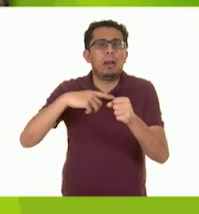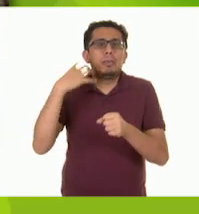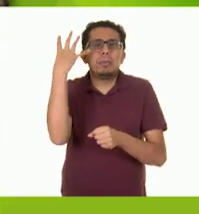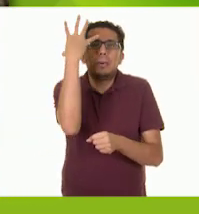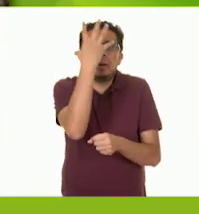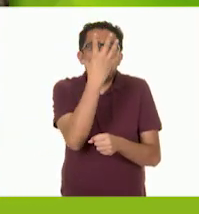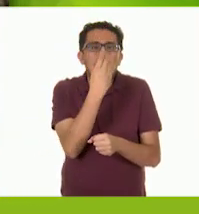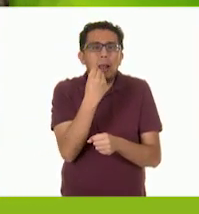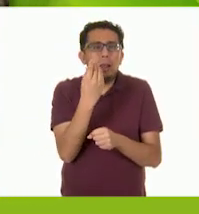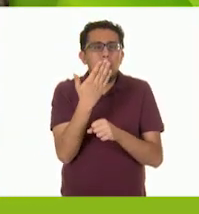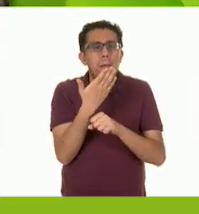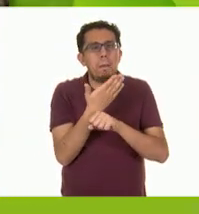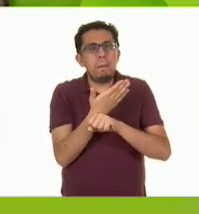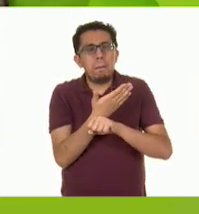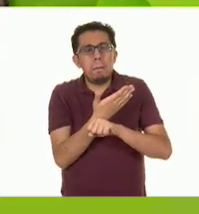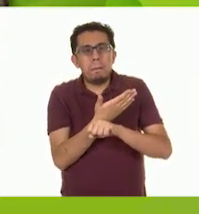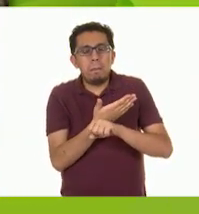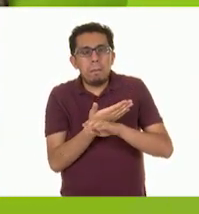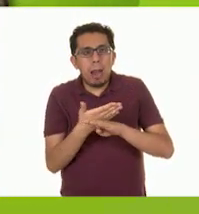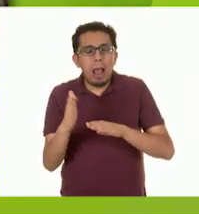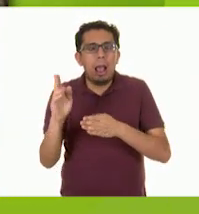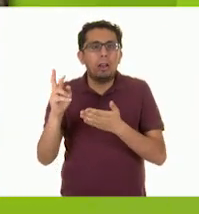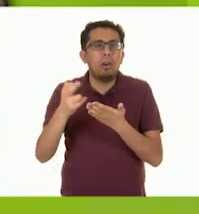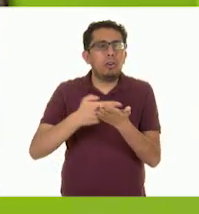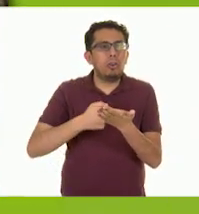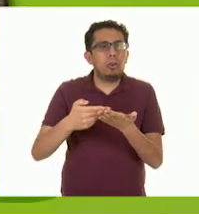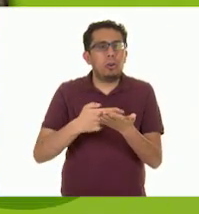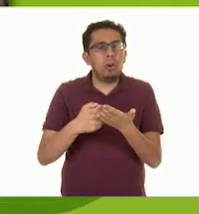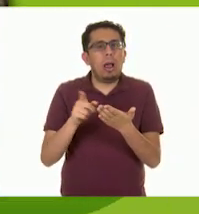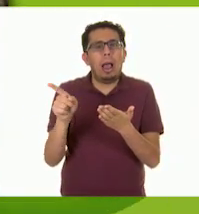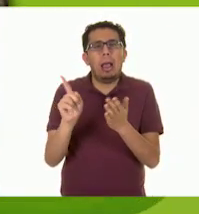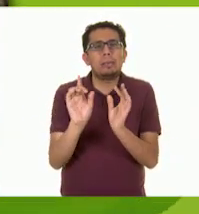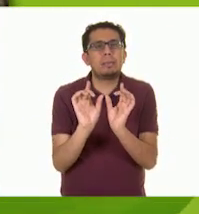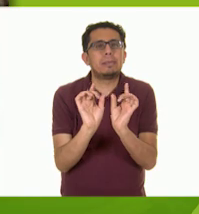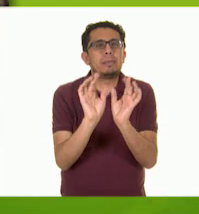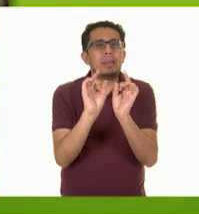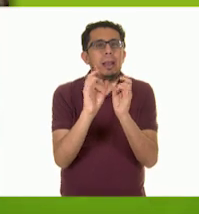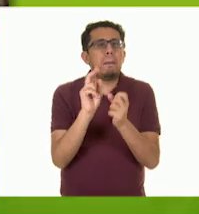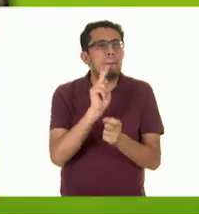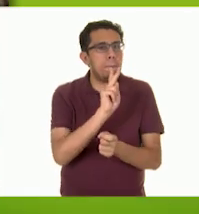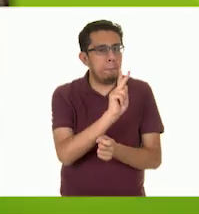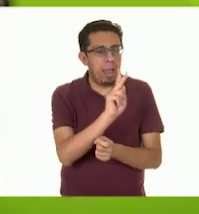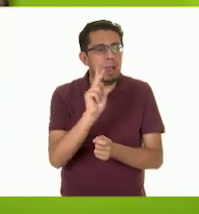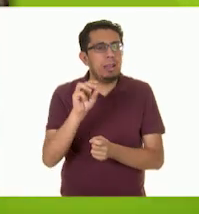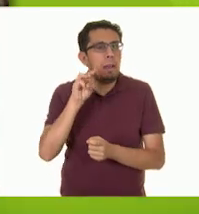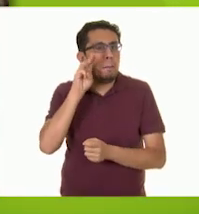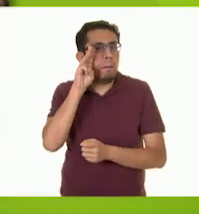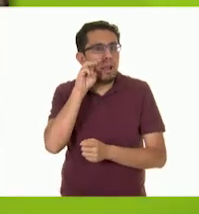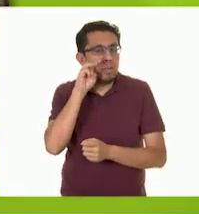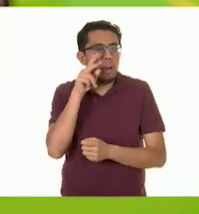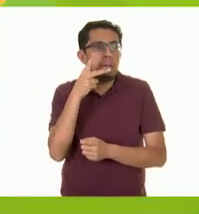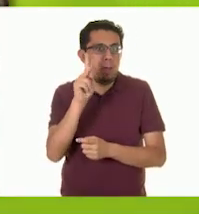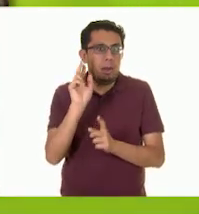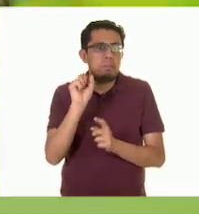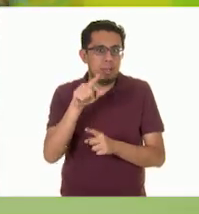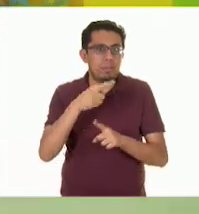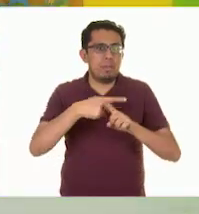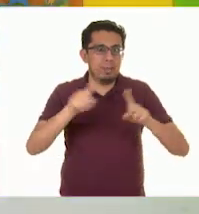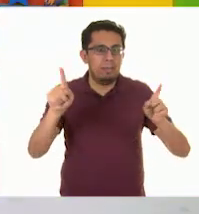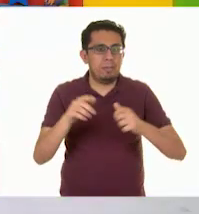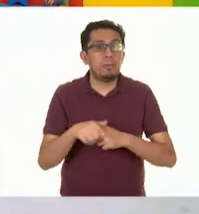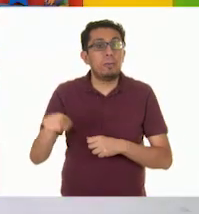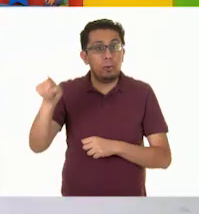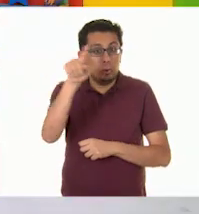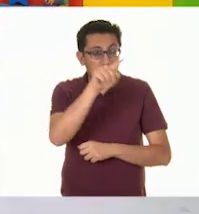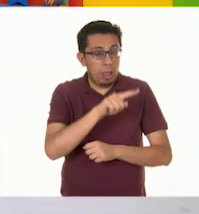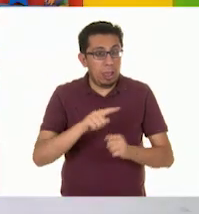Tiene blanco y rosa. Blanco y rosa. delicada, también como la del mandarino, pero es diferente. Allí